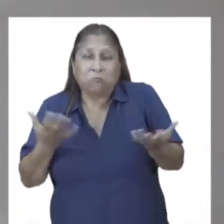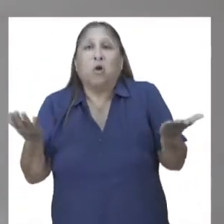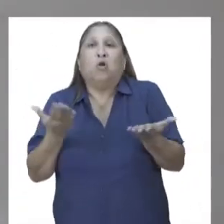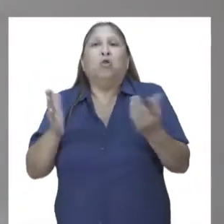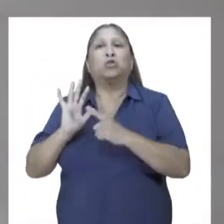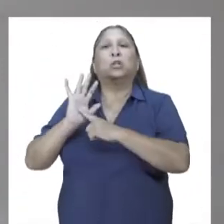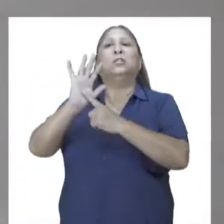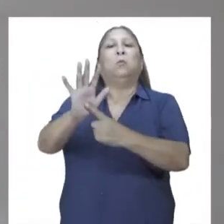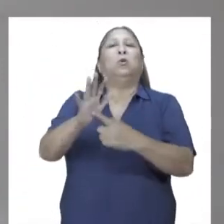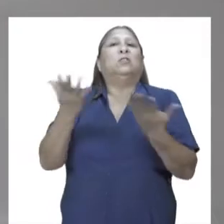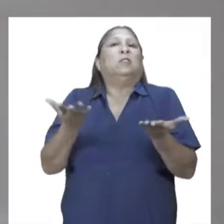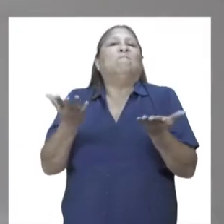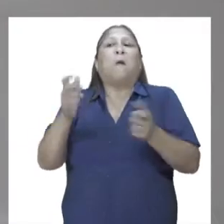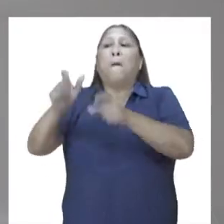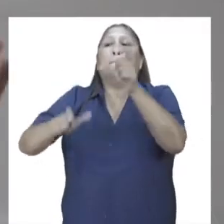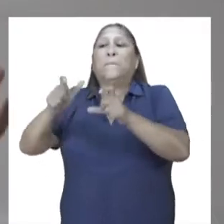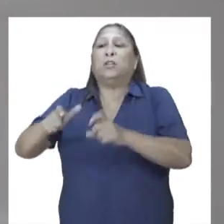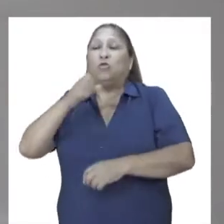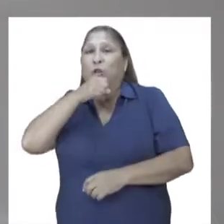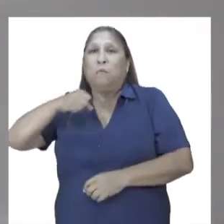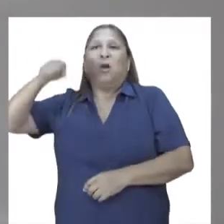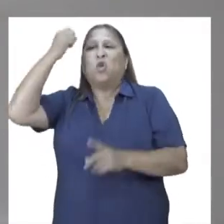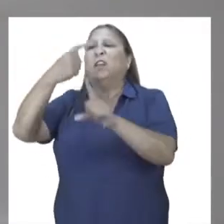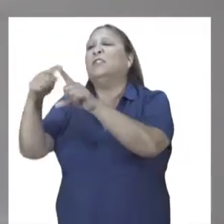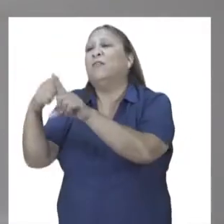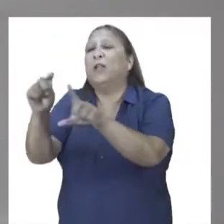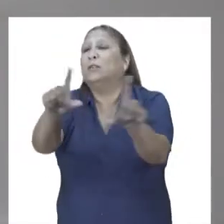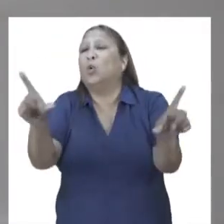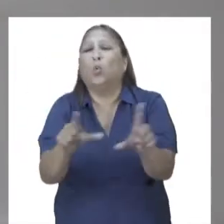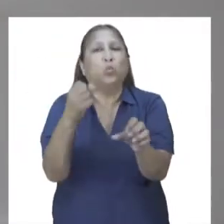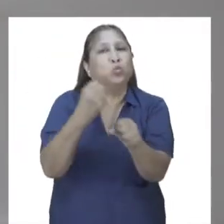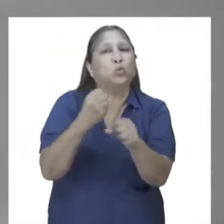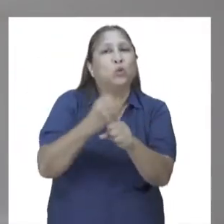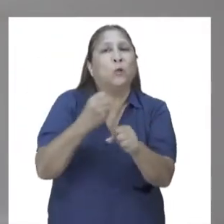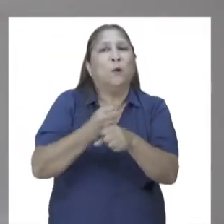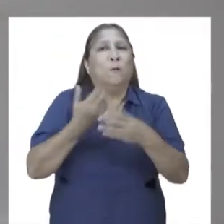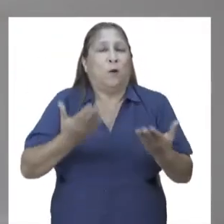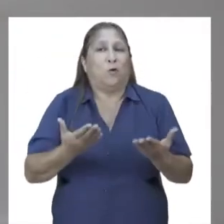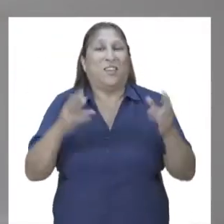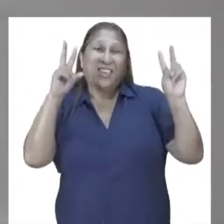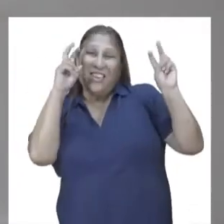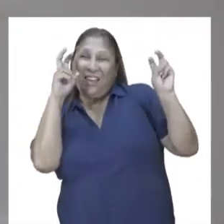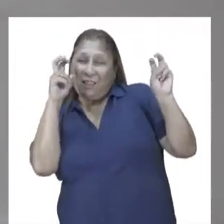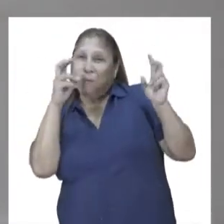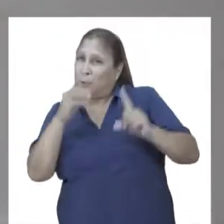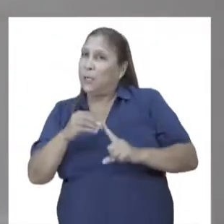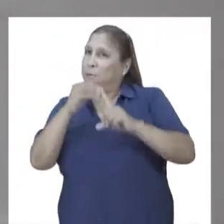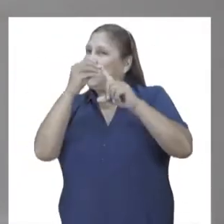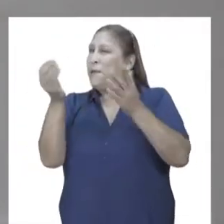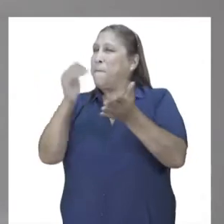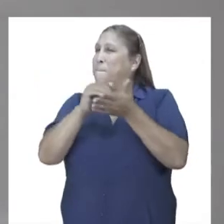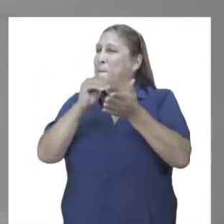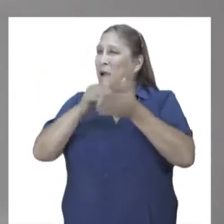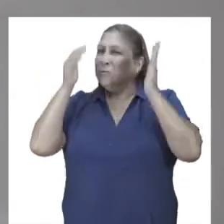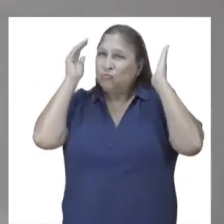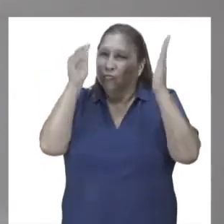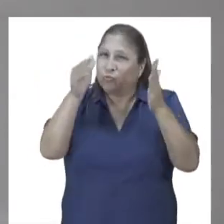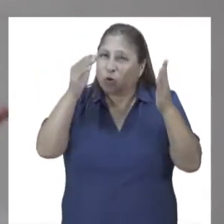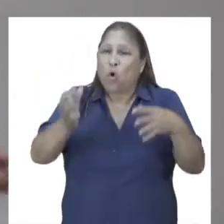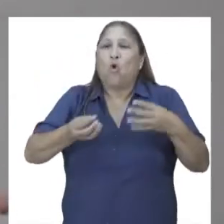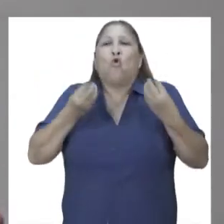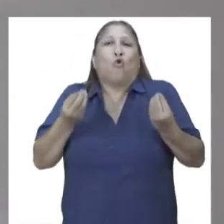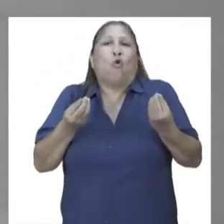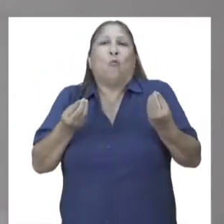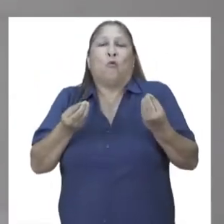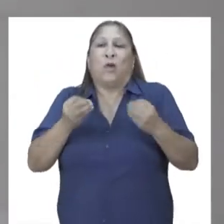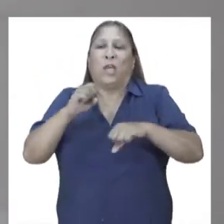se muestran las personas mayores en distintos ámbitos y sobre todo lo que más llama nuestra atención es cómo a nivel, por